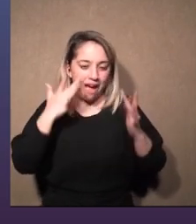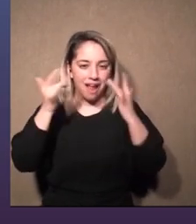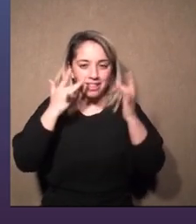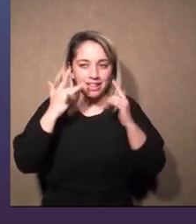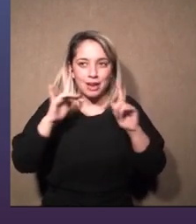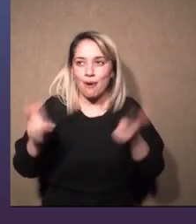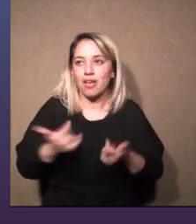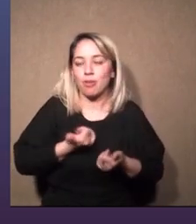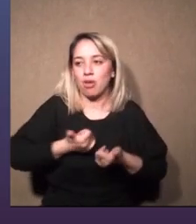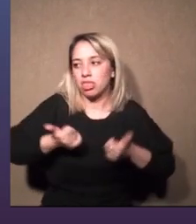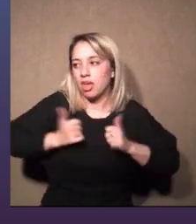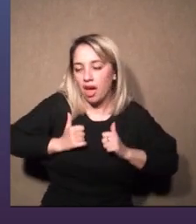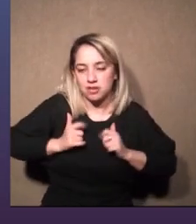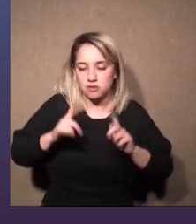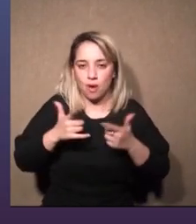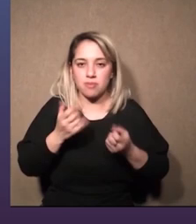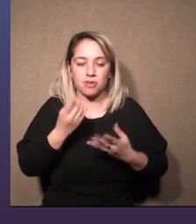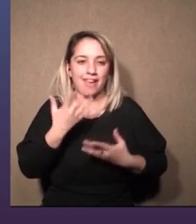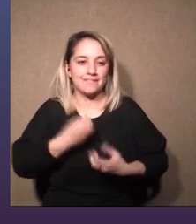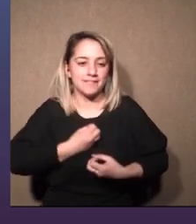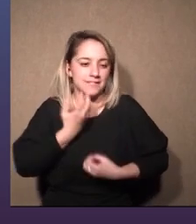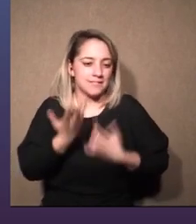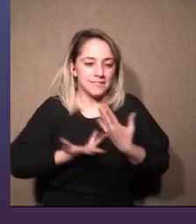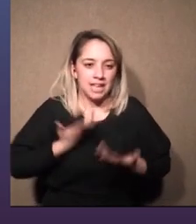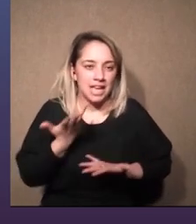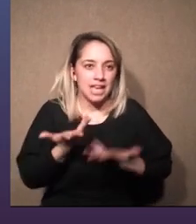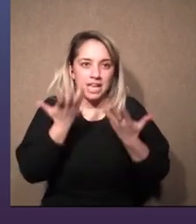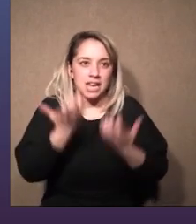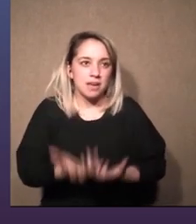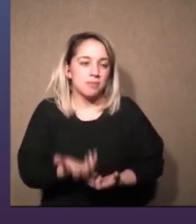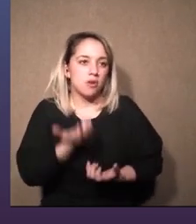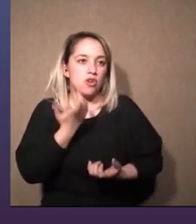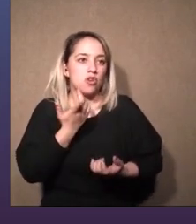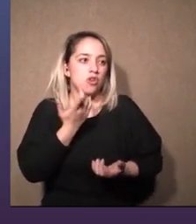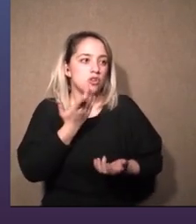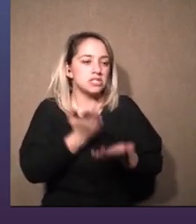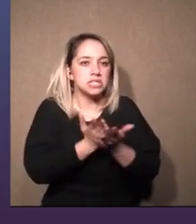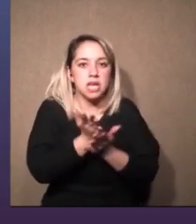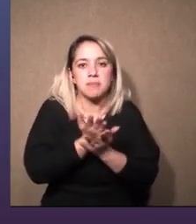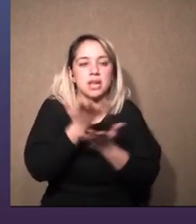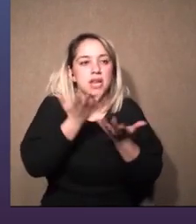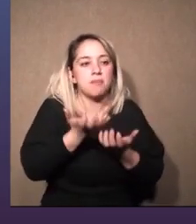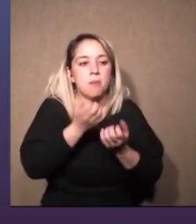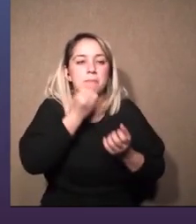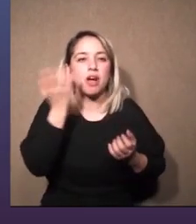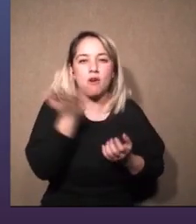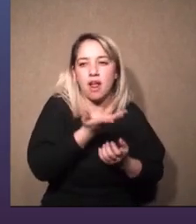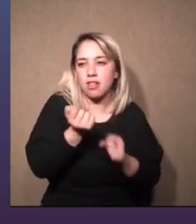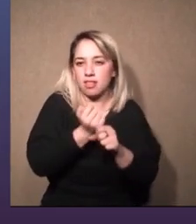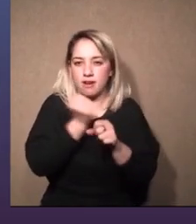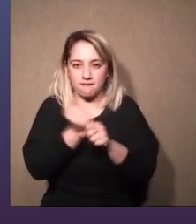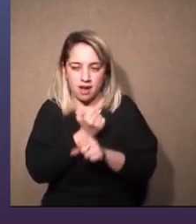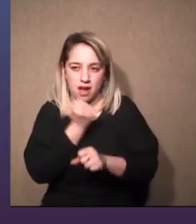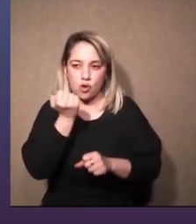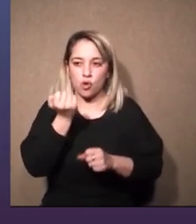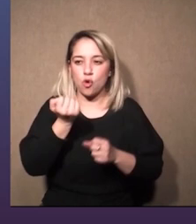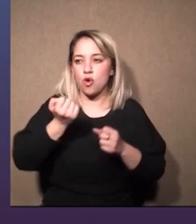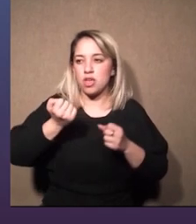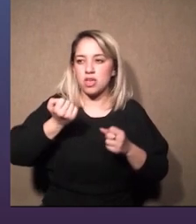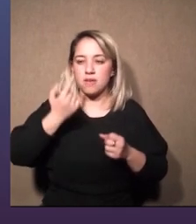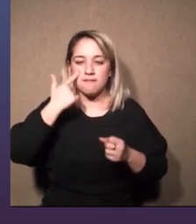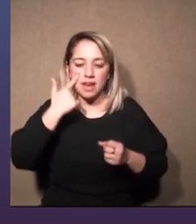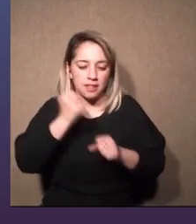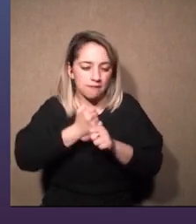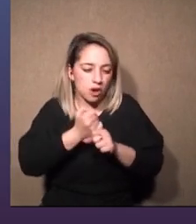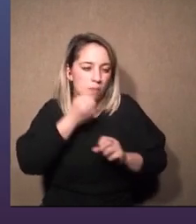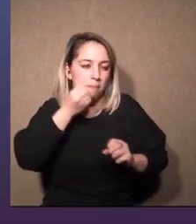pasión y también la pasión nos lleva a estar todo el tiempo pensando y queriendo mejorar y tratando de que cada vez nuestro arte